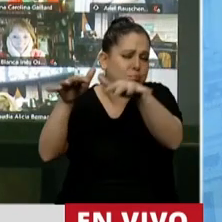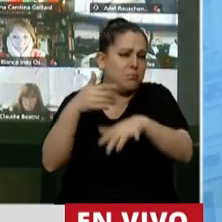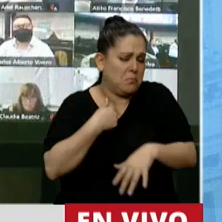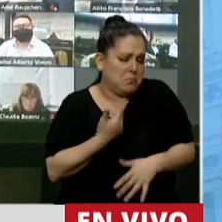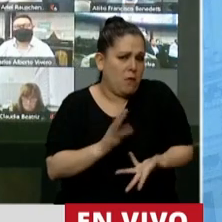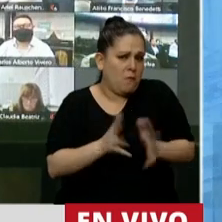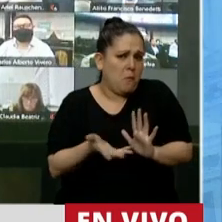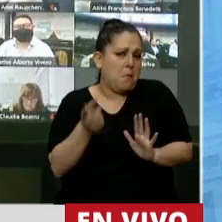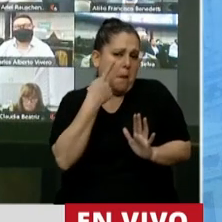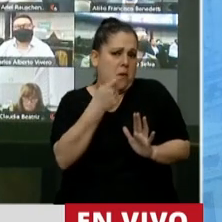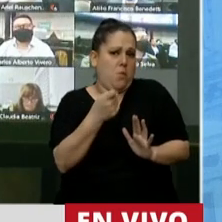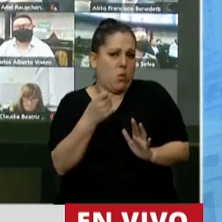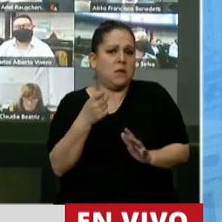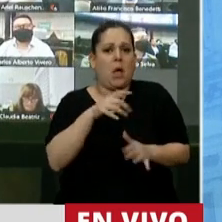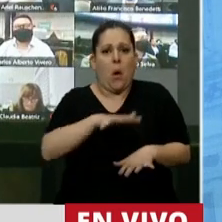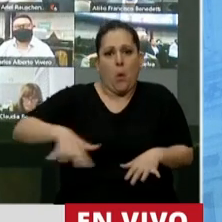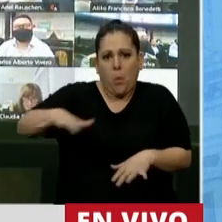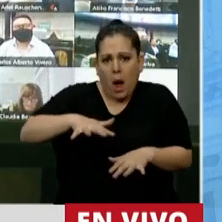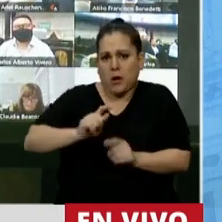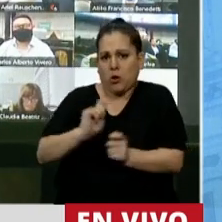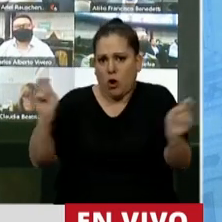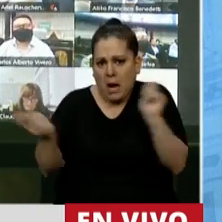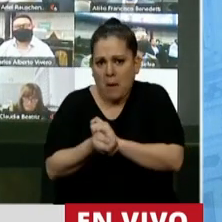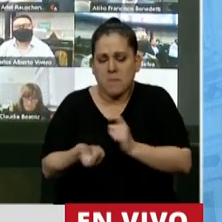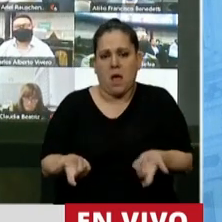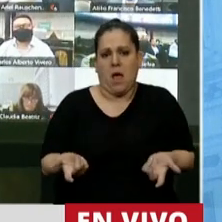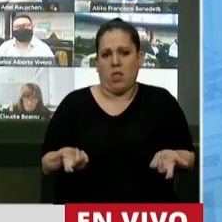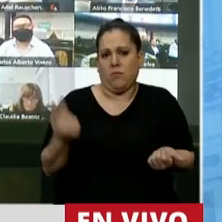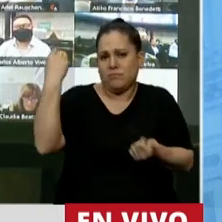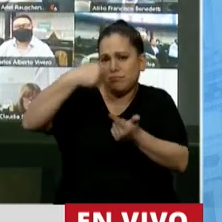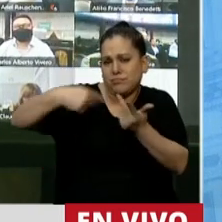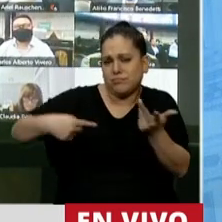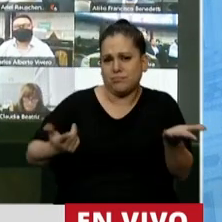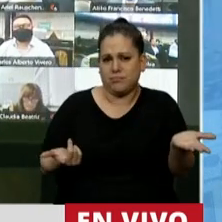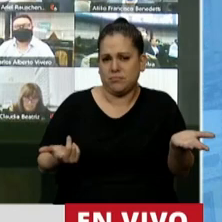Miramos nuestra ciudad, nuestros barrios absolutamente modificados en su fisonomía.